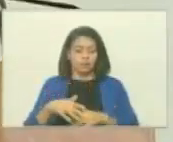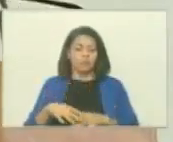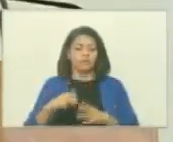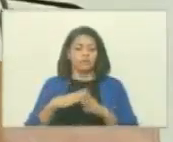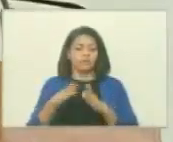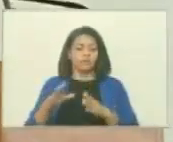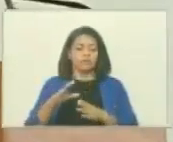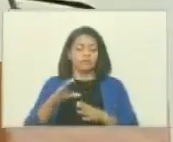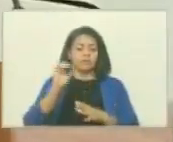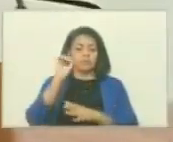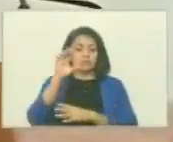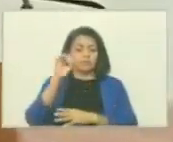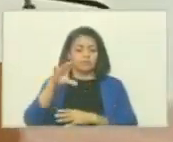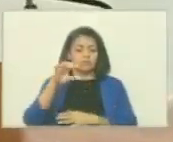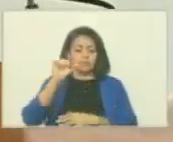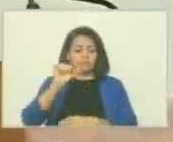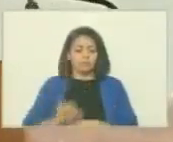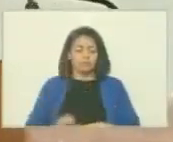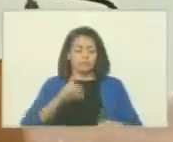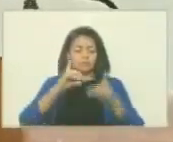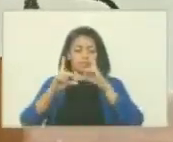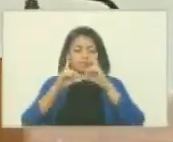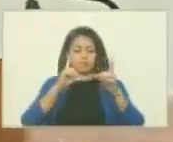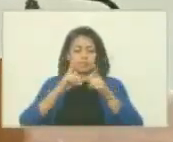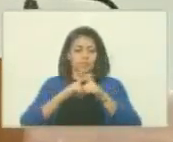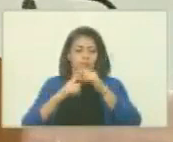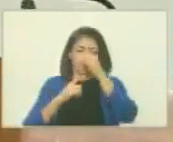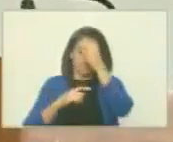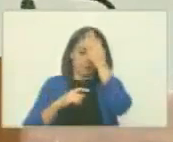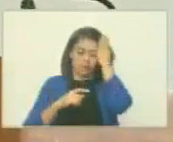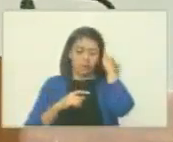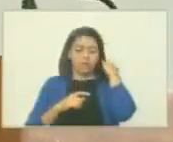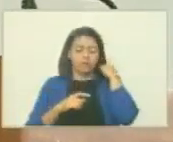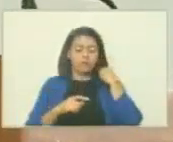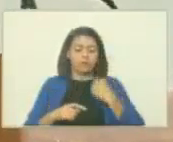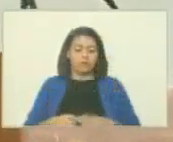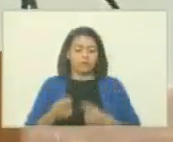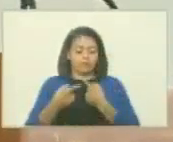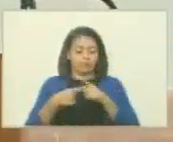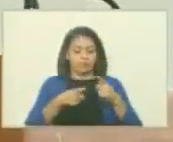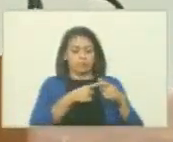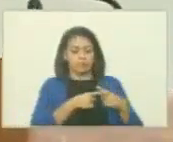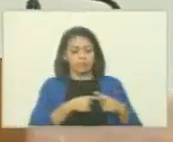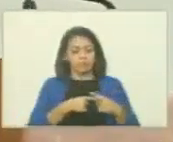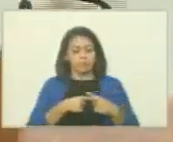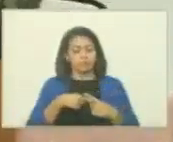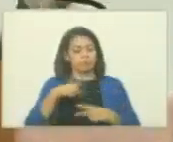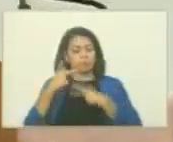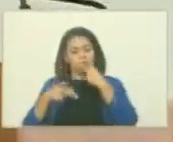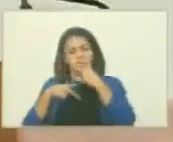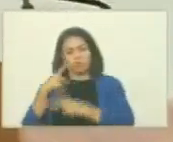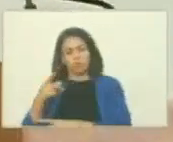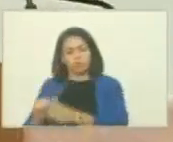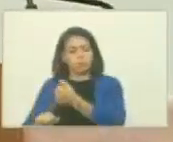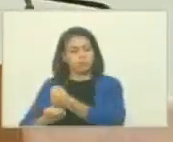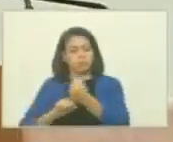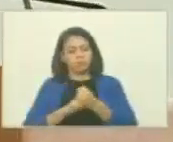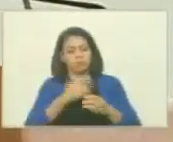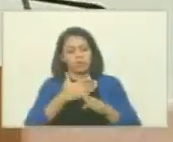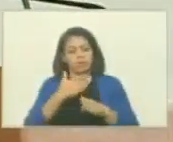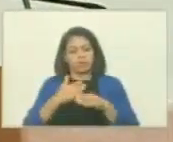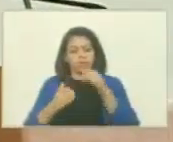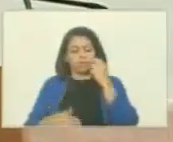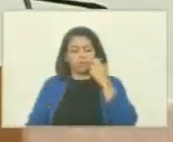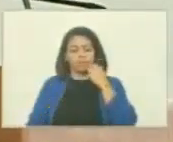Parlasur aquellos debates de diferentes signos políticos hola Saúl ¿cómo estás?